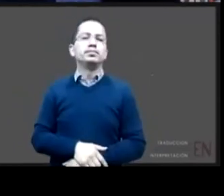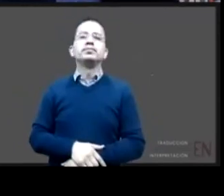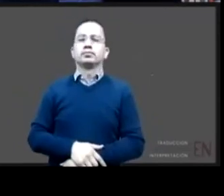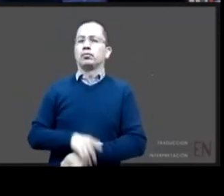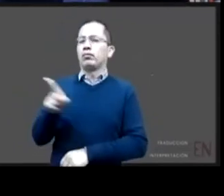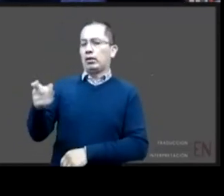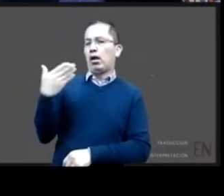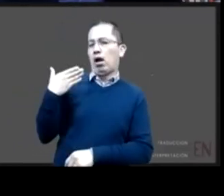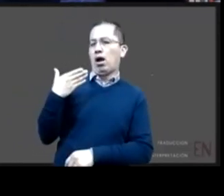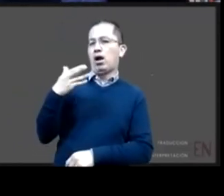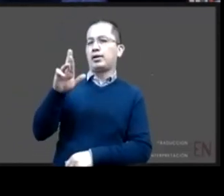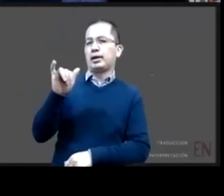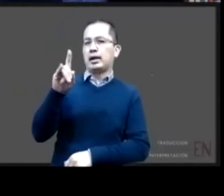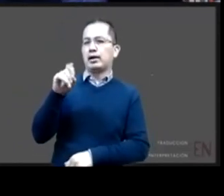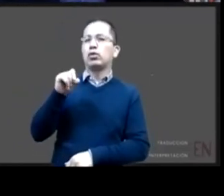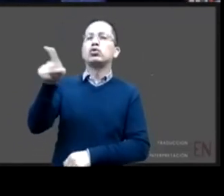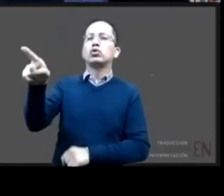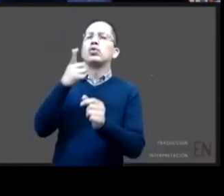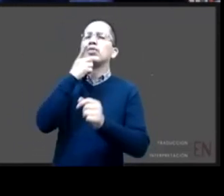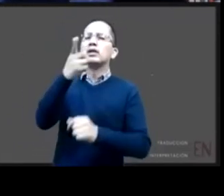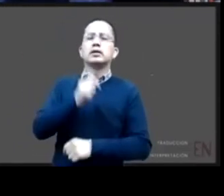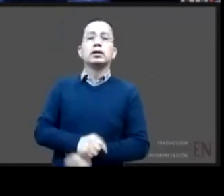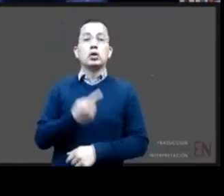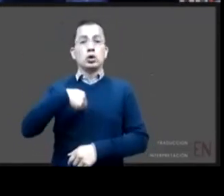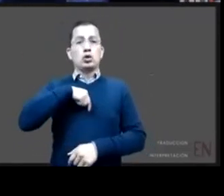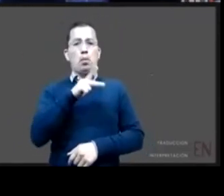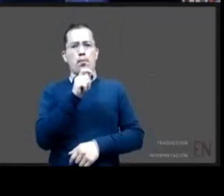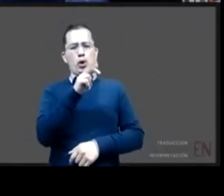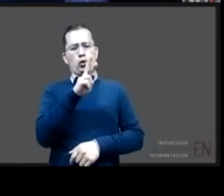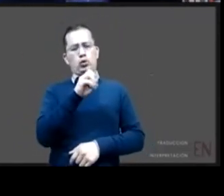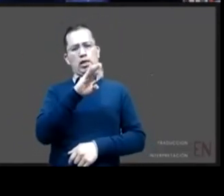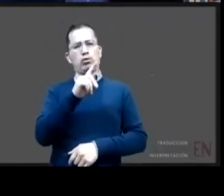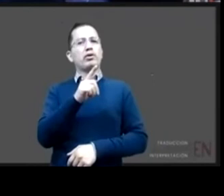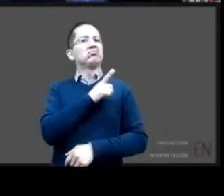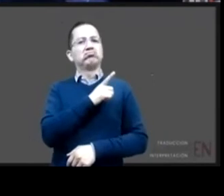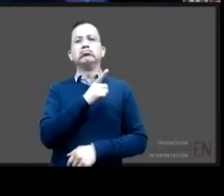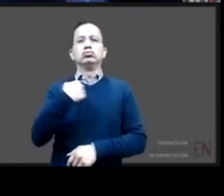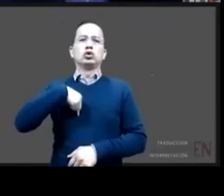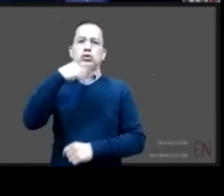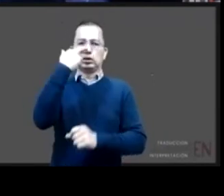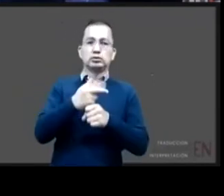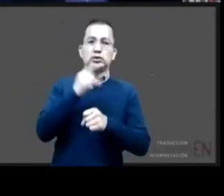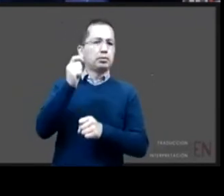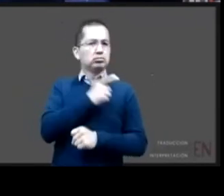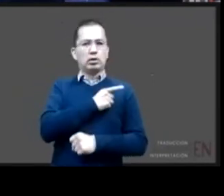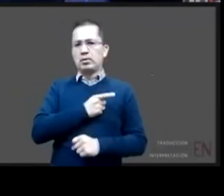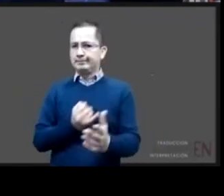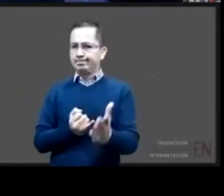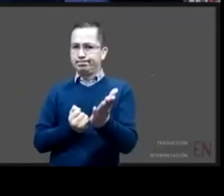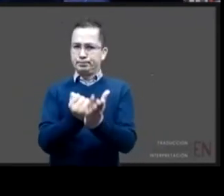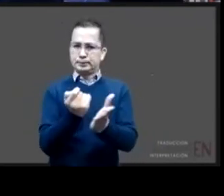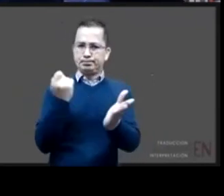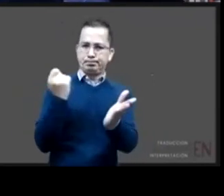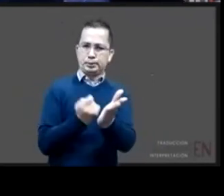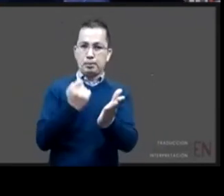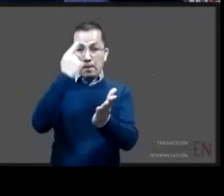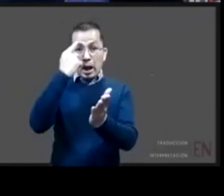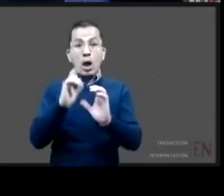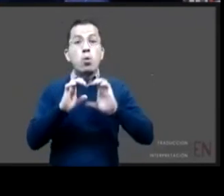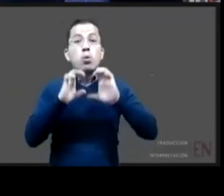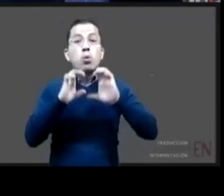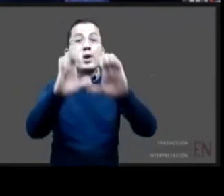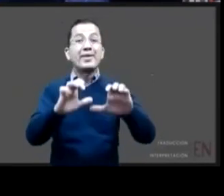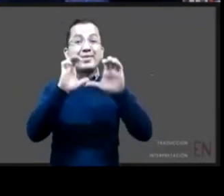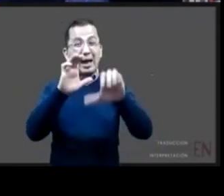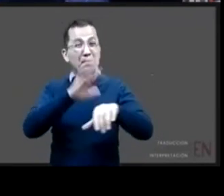tienen esta posibilidad hoy en día de dictar medidas de protección especial priorizando que permanezcan en su familia de